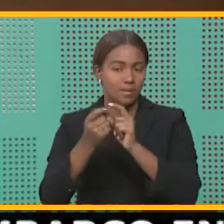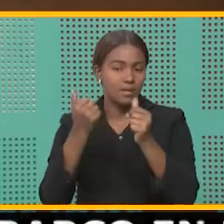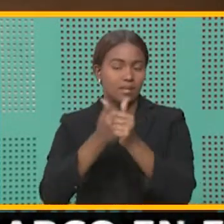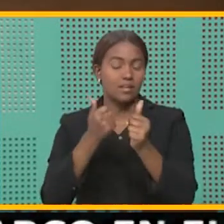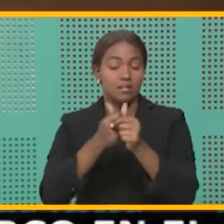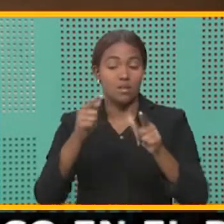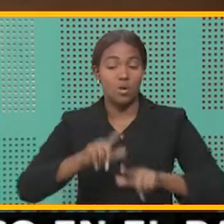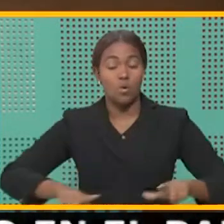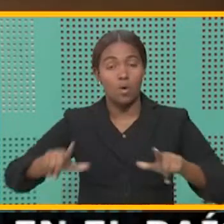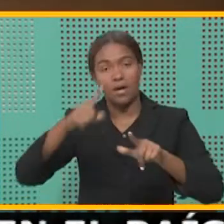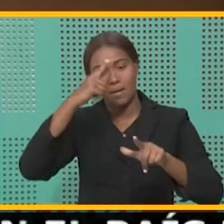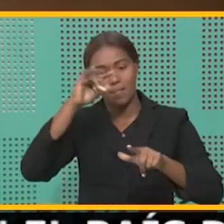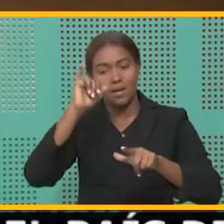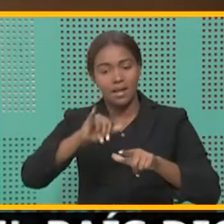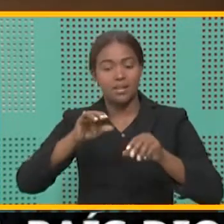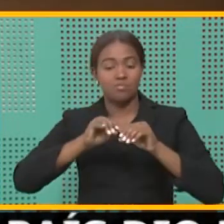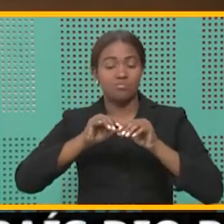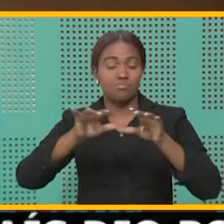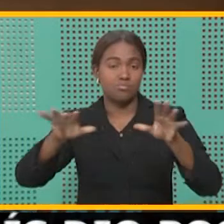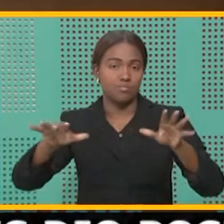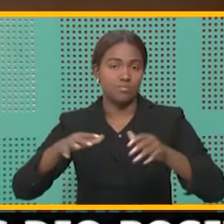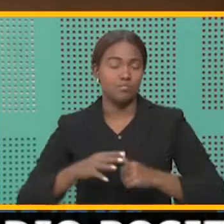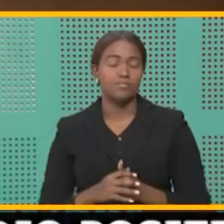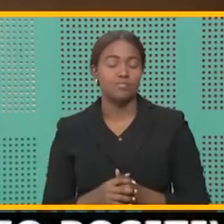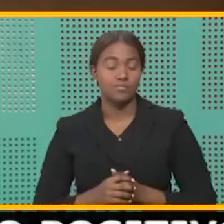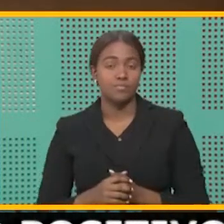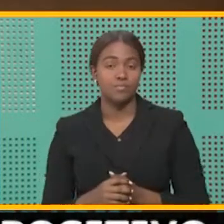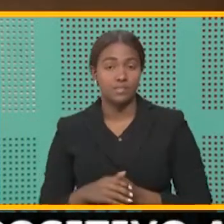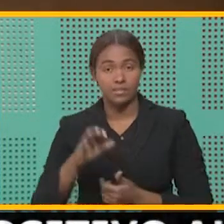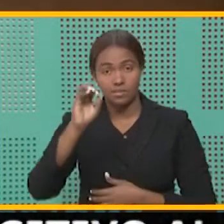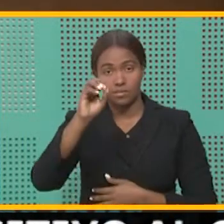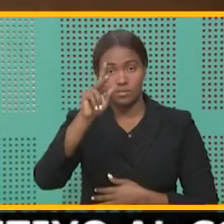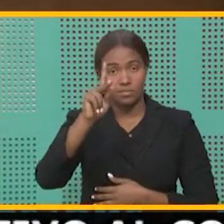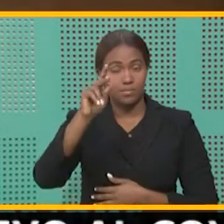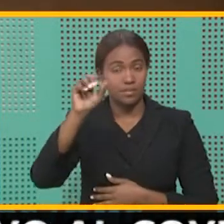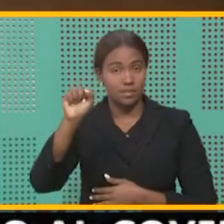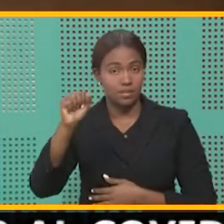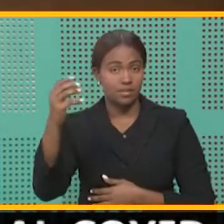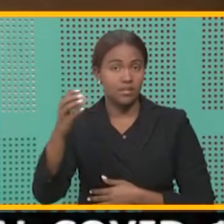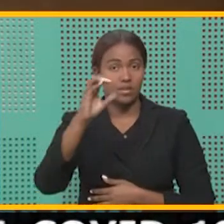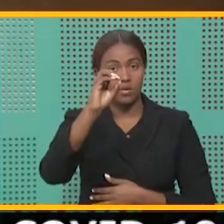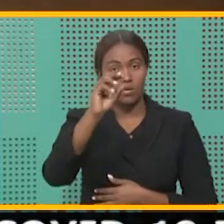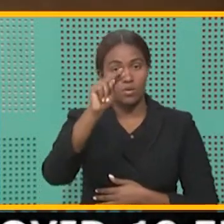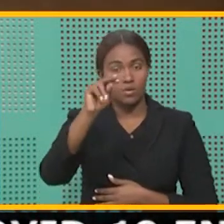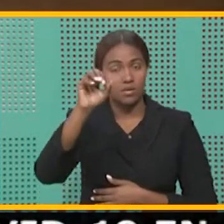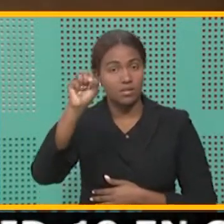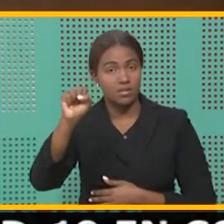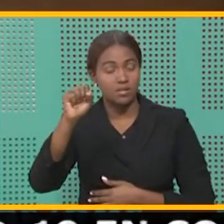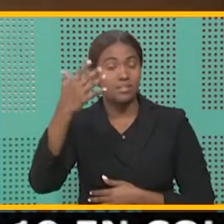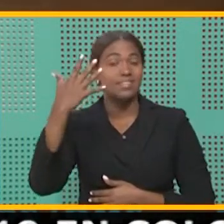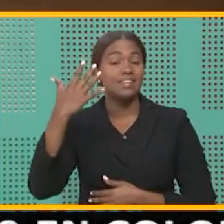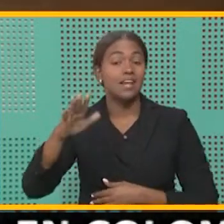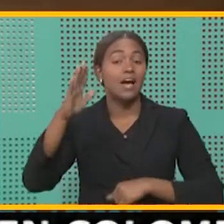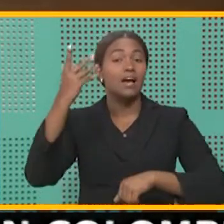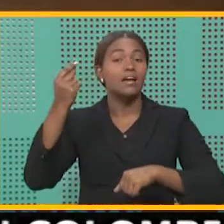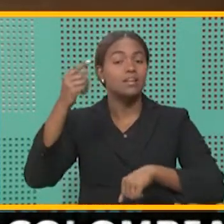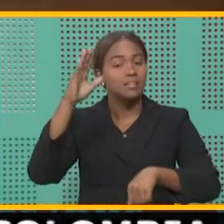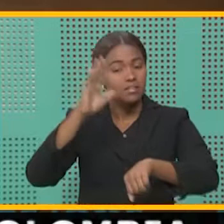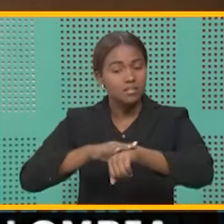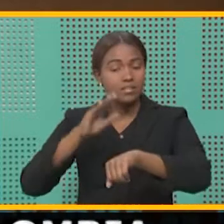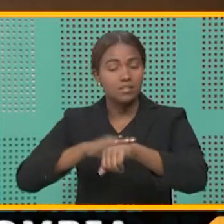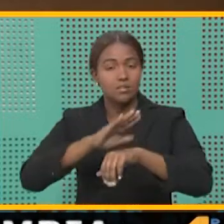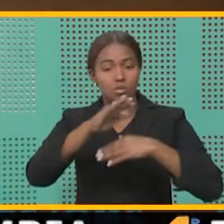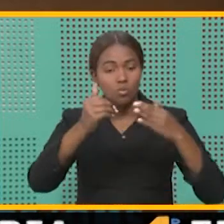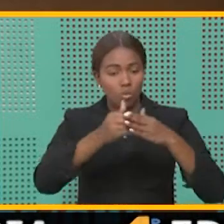rumbo de esta pandemia. La OPS, la OMS, llama a todos los